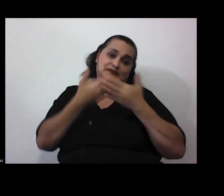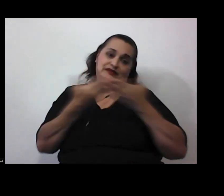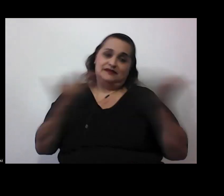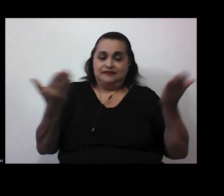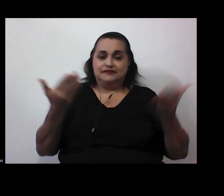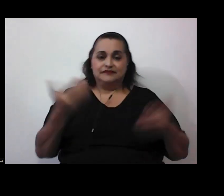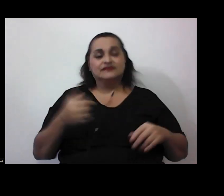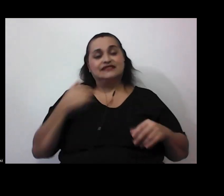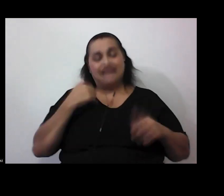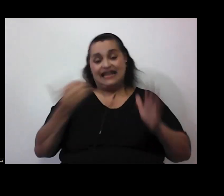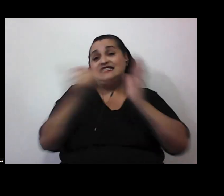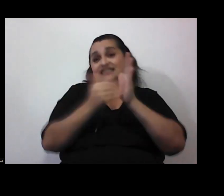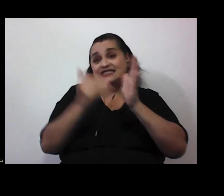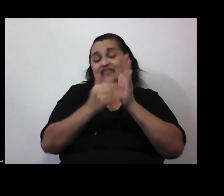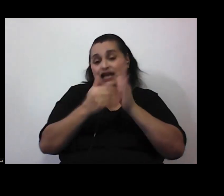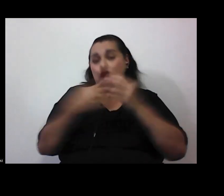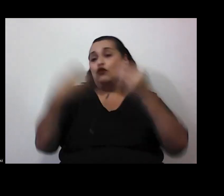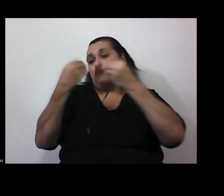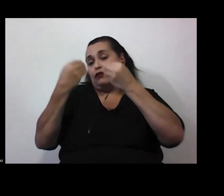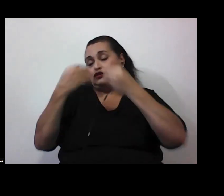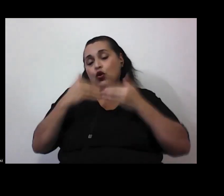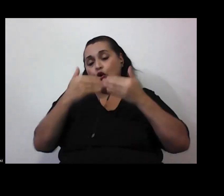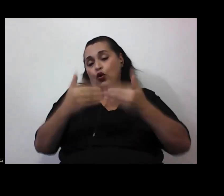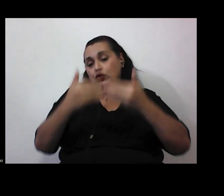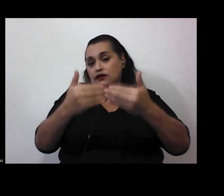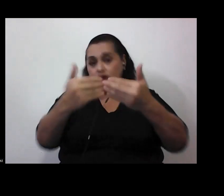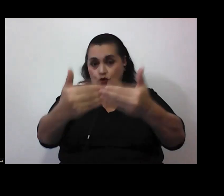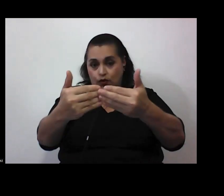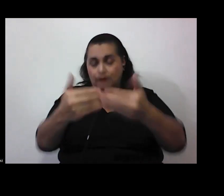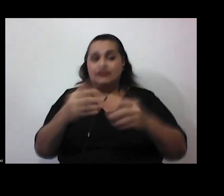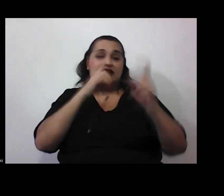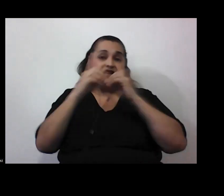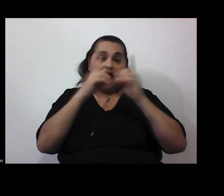insistiendo en la formación continua y en diálogo con los colegas eso me parece clave